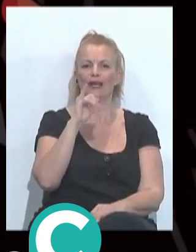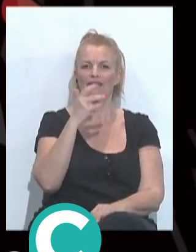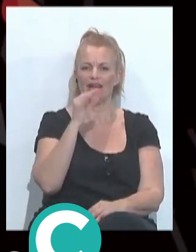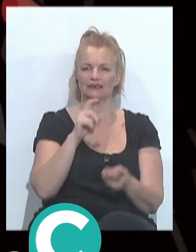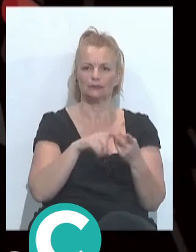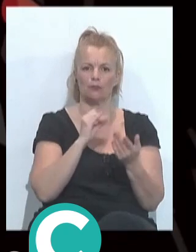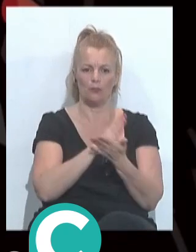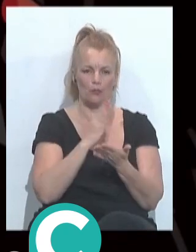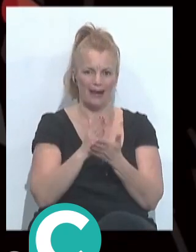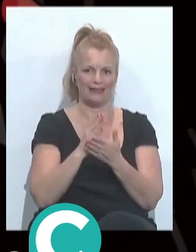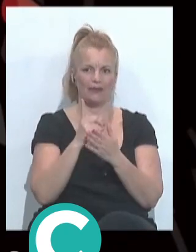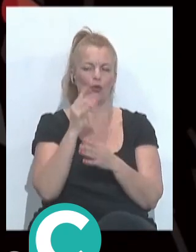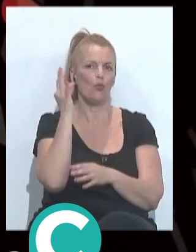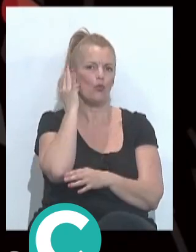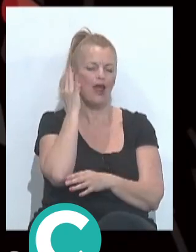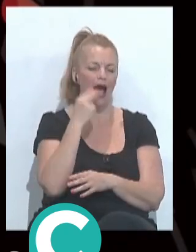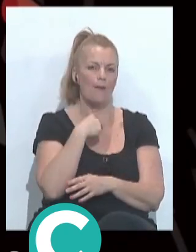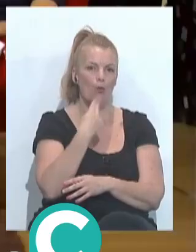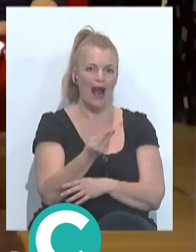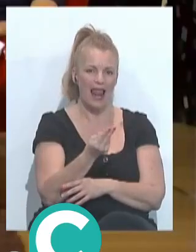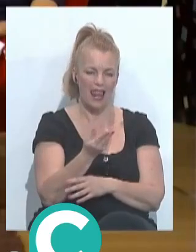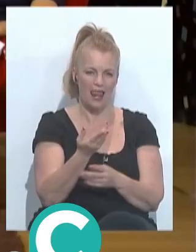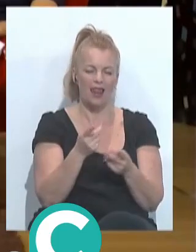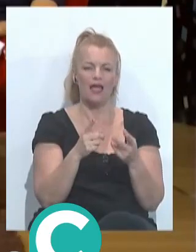fue por parte de una vocal fue bastante